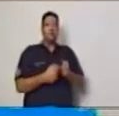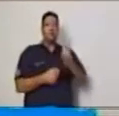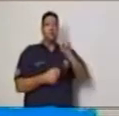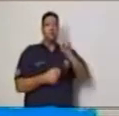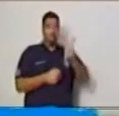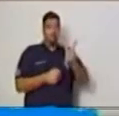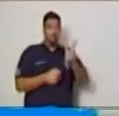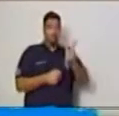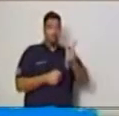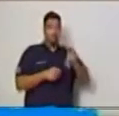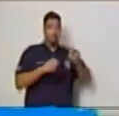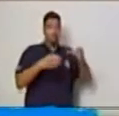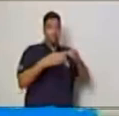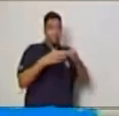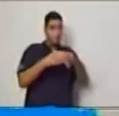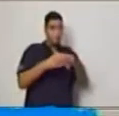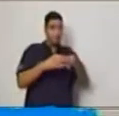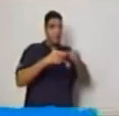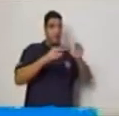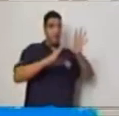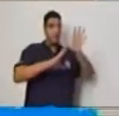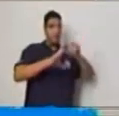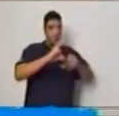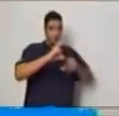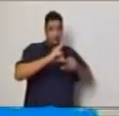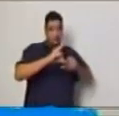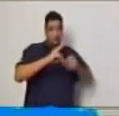correcto